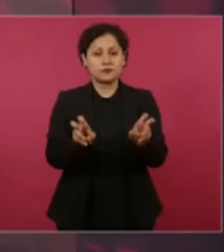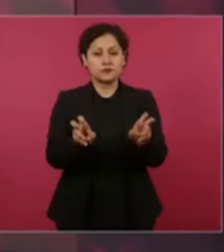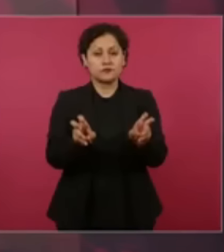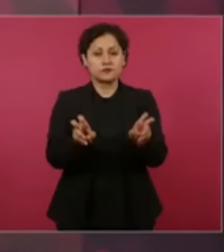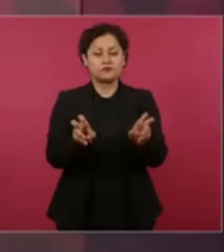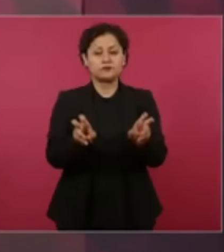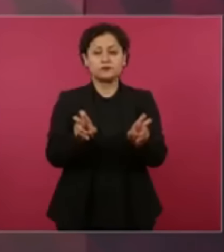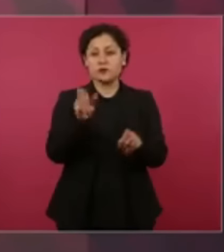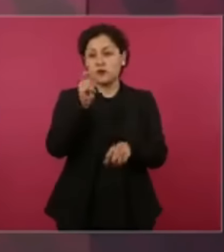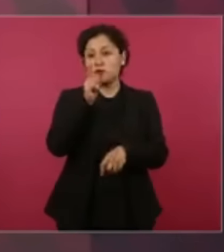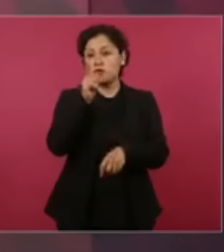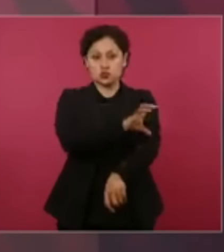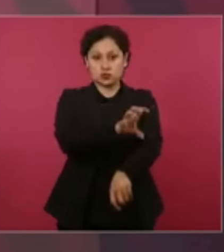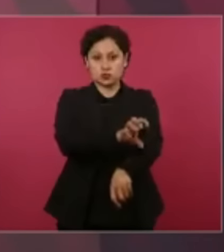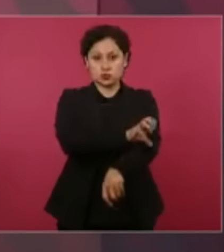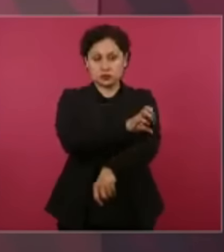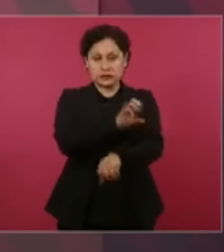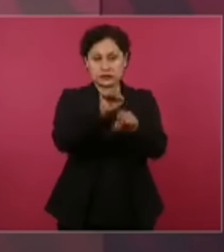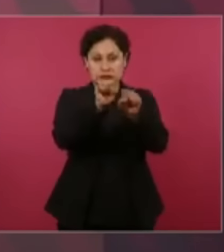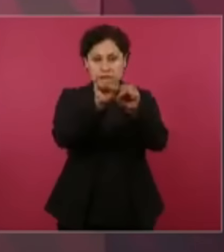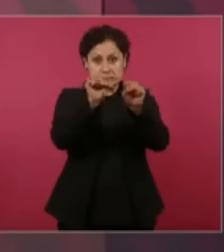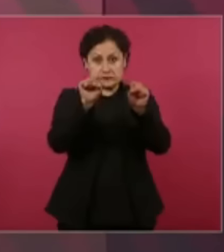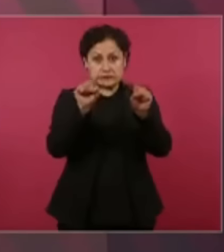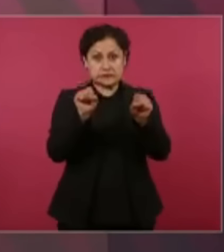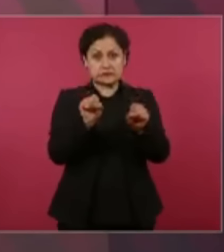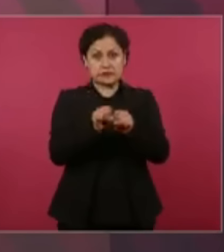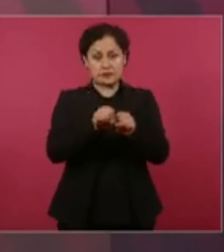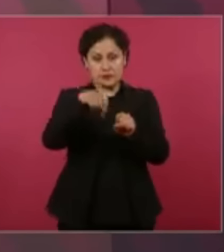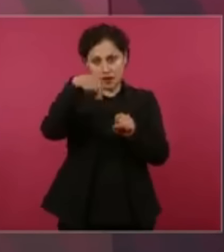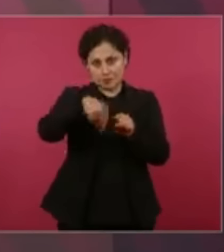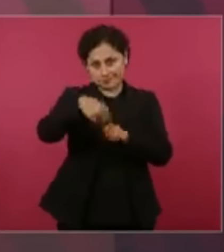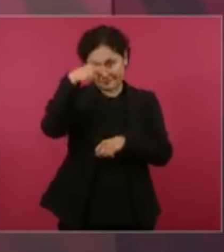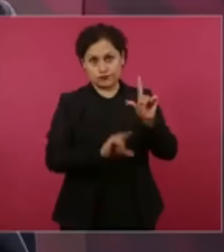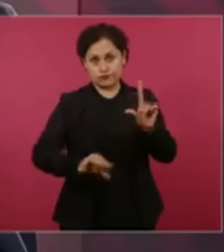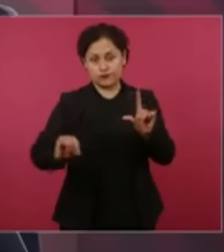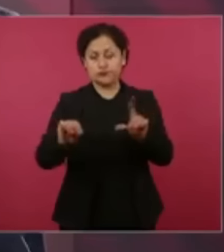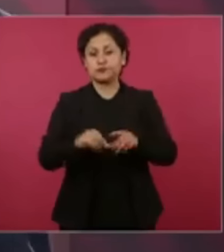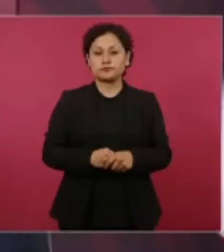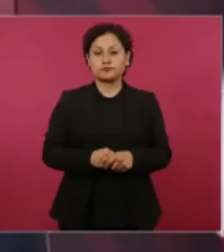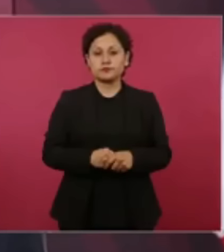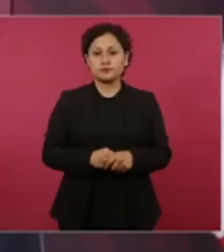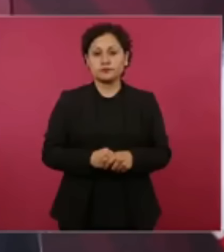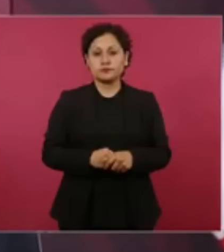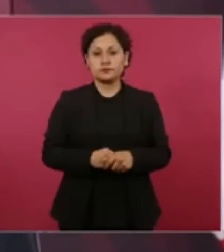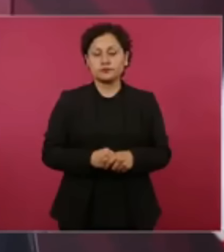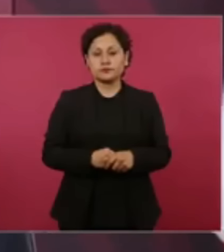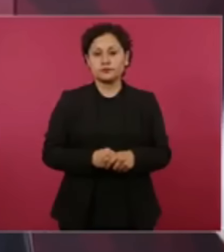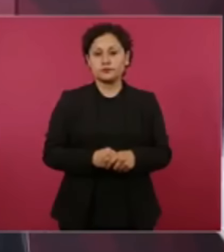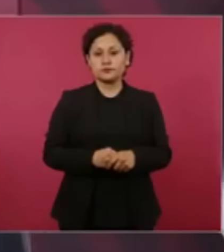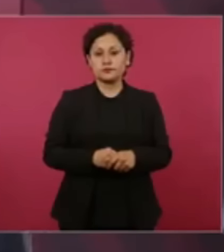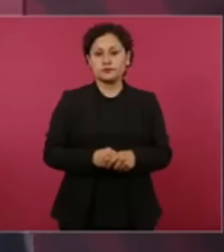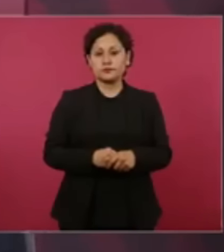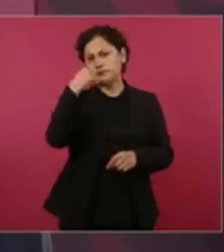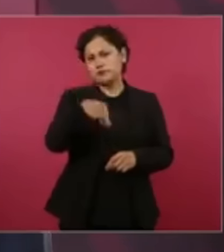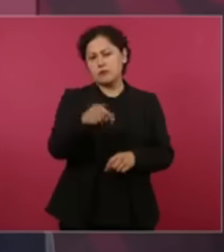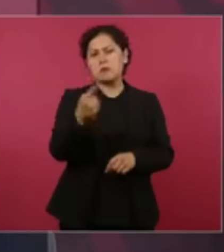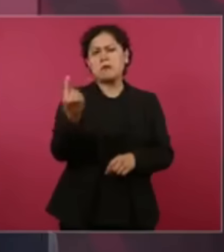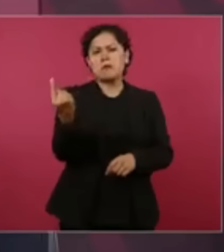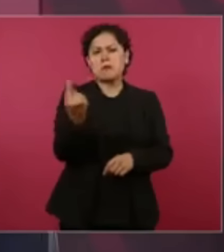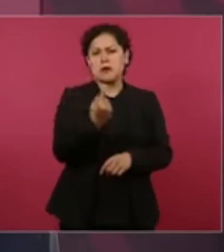eléctrico nacional, todo esto para que los mexicanos estemos